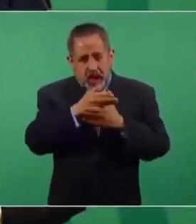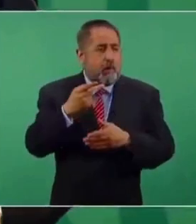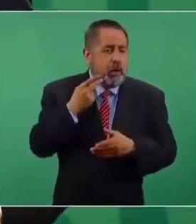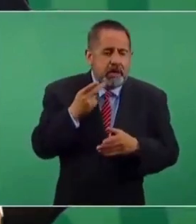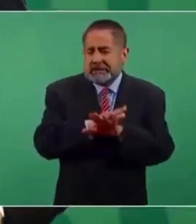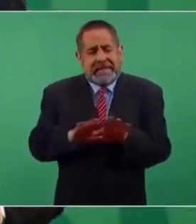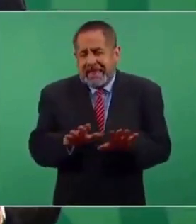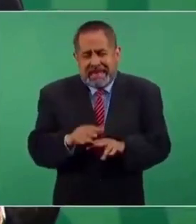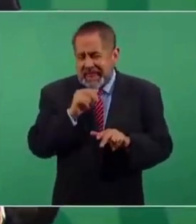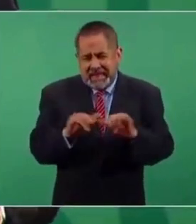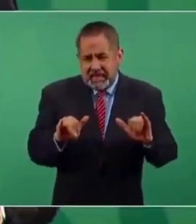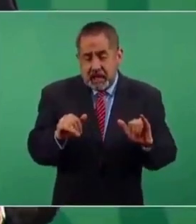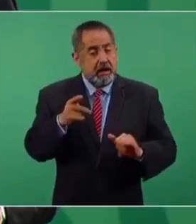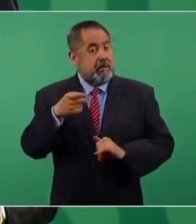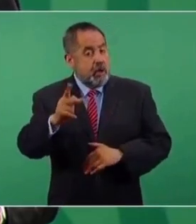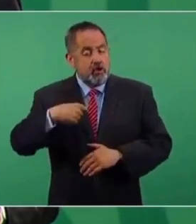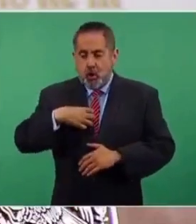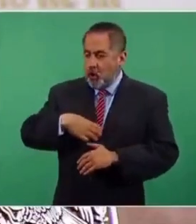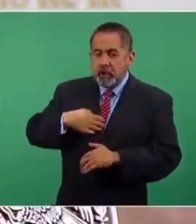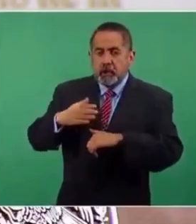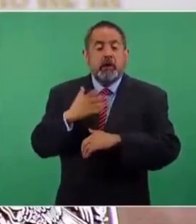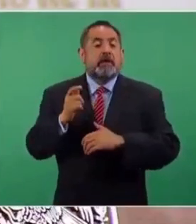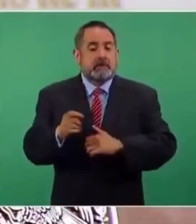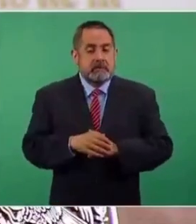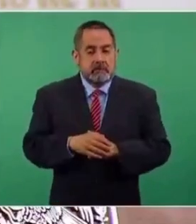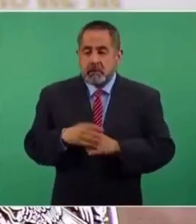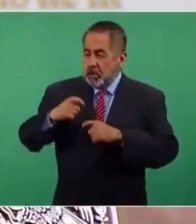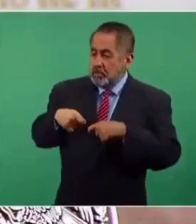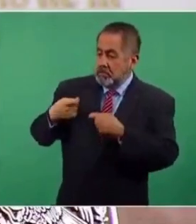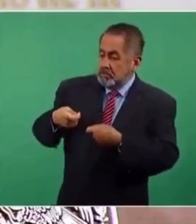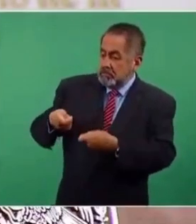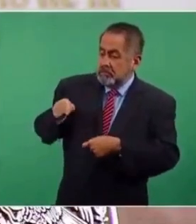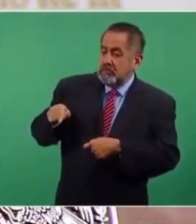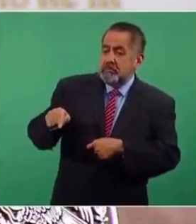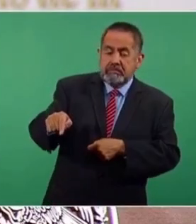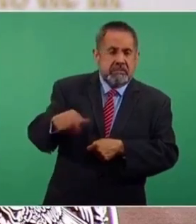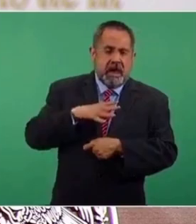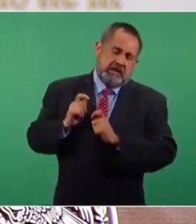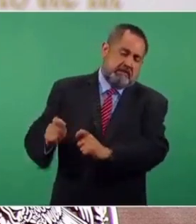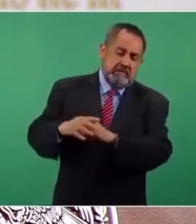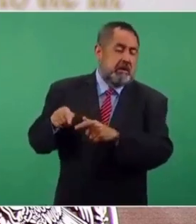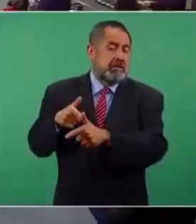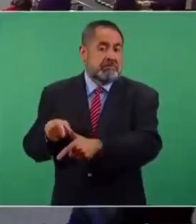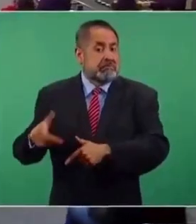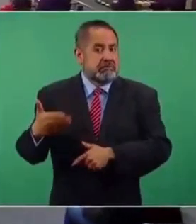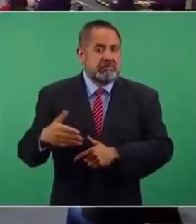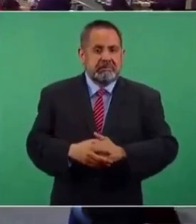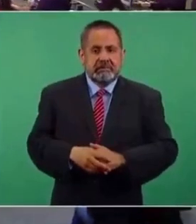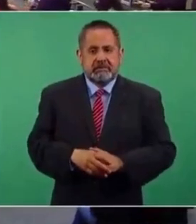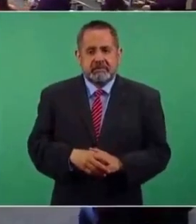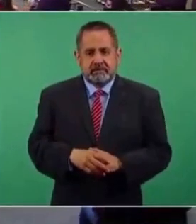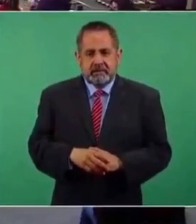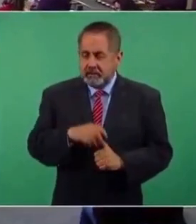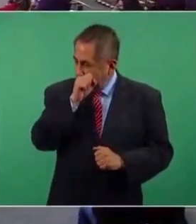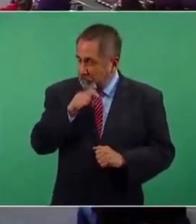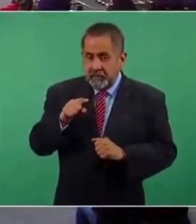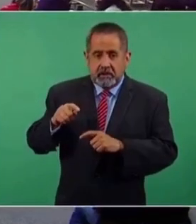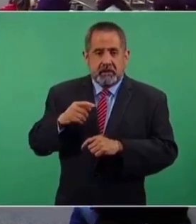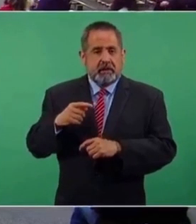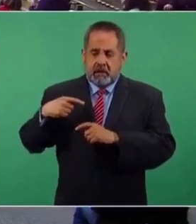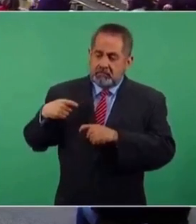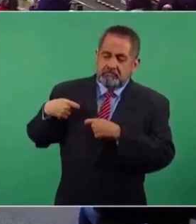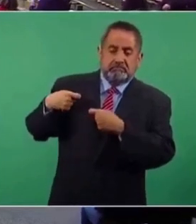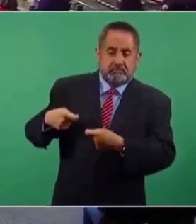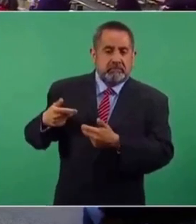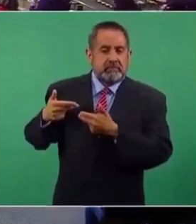Pero estoy muy contento, muy contento, porque hay relevo, porque es de la generación que sigue.